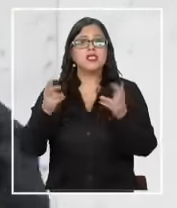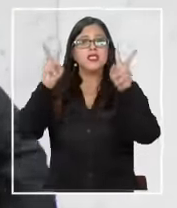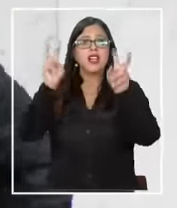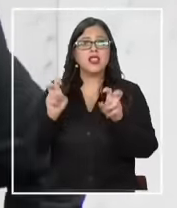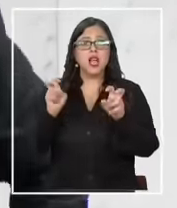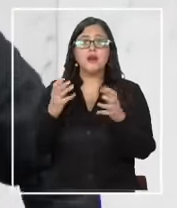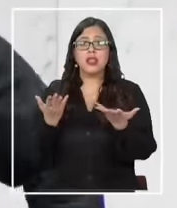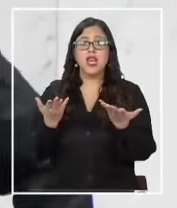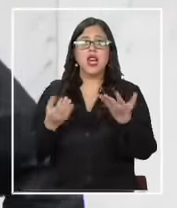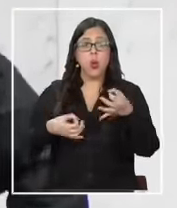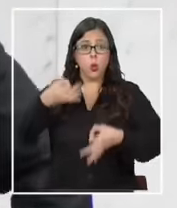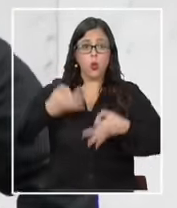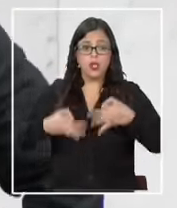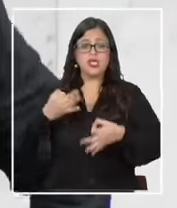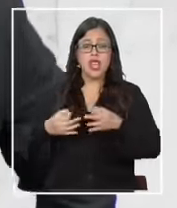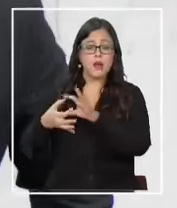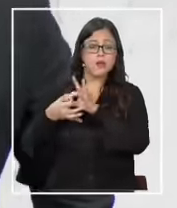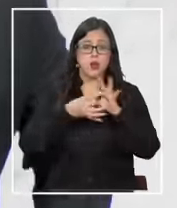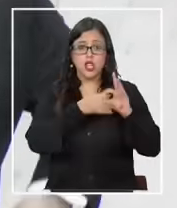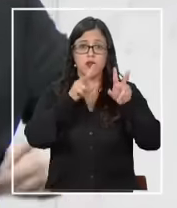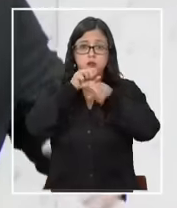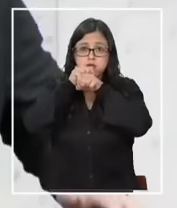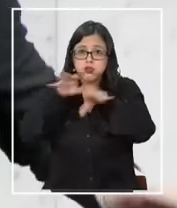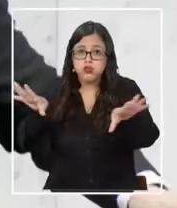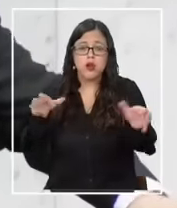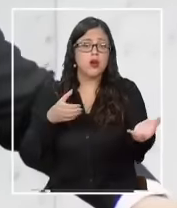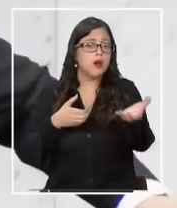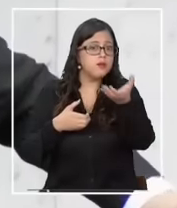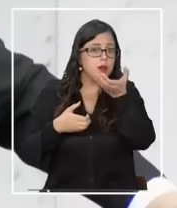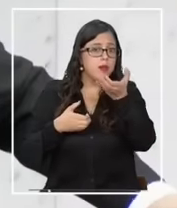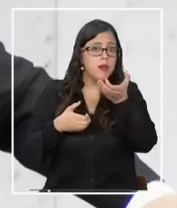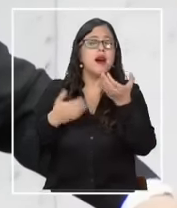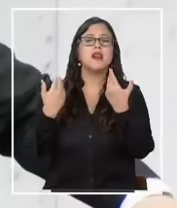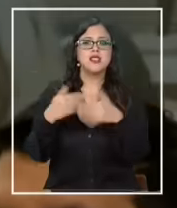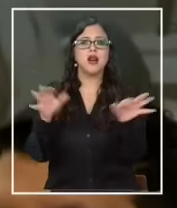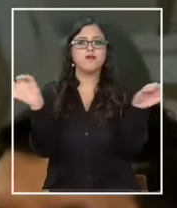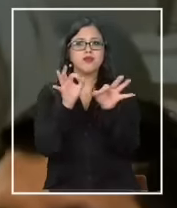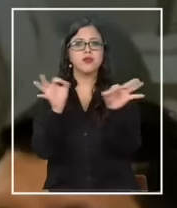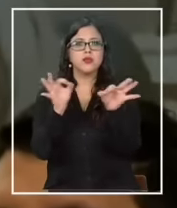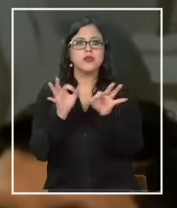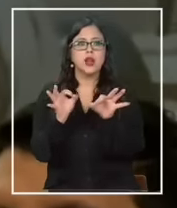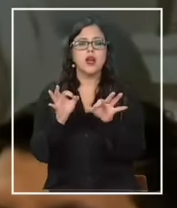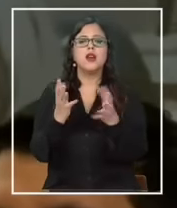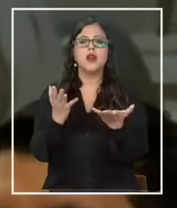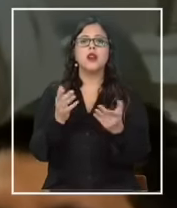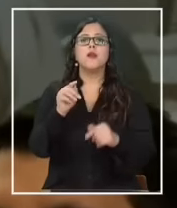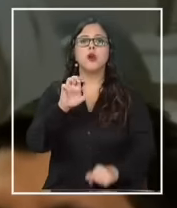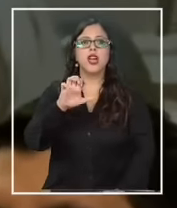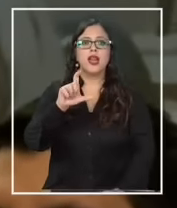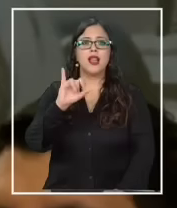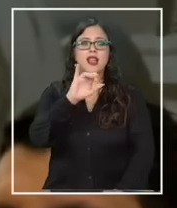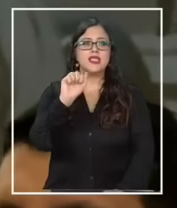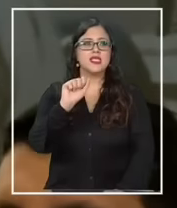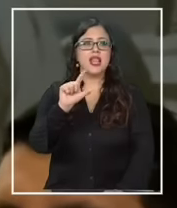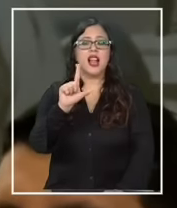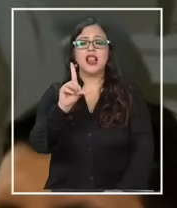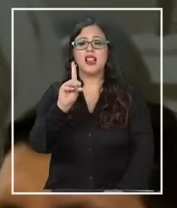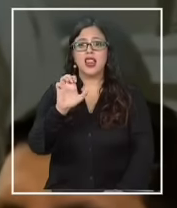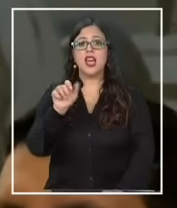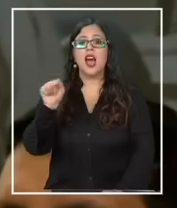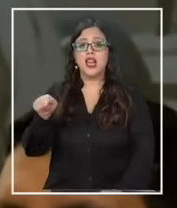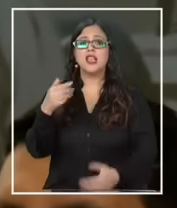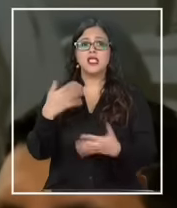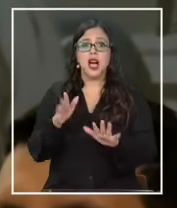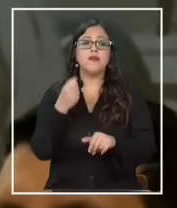judiciales por la polémica filtración fueron anunciadas por el titular de la CEPRES. Se va a realizar, conforme a la ley, la